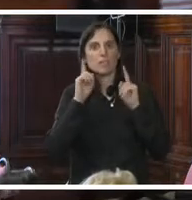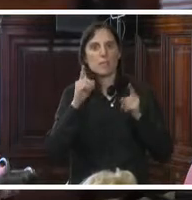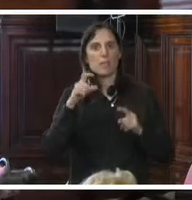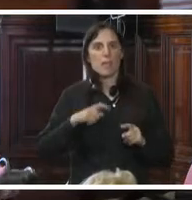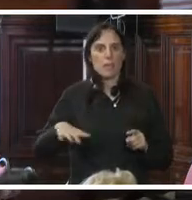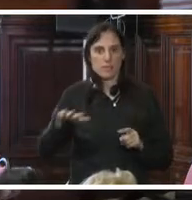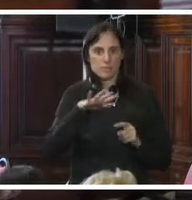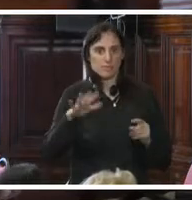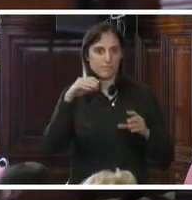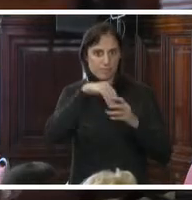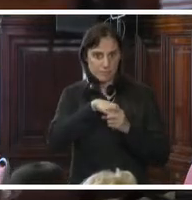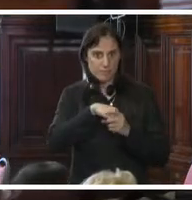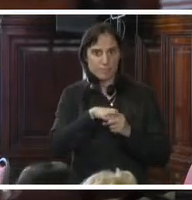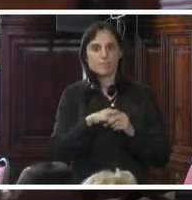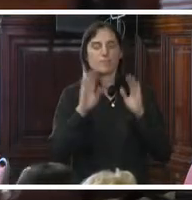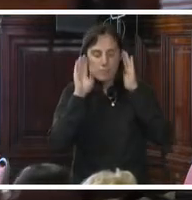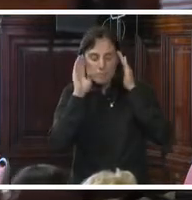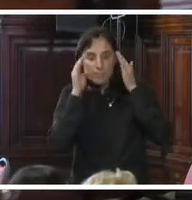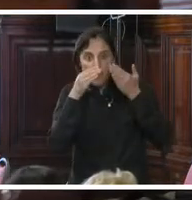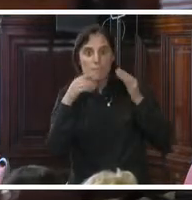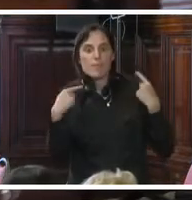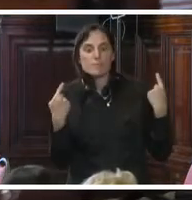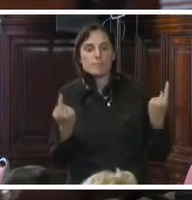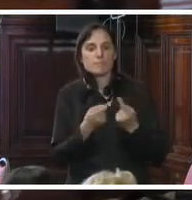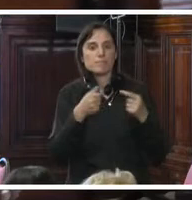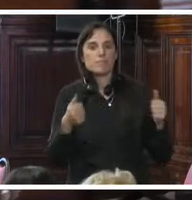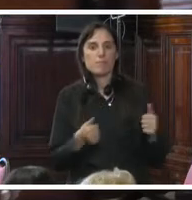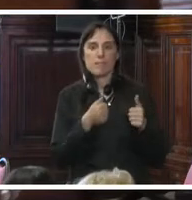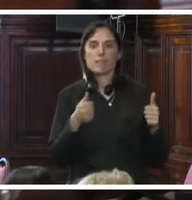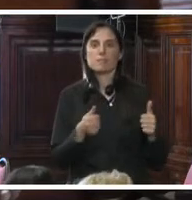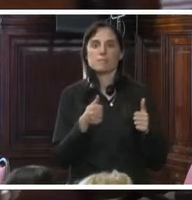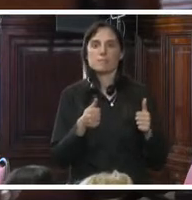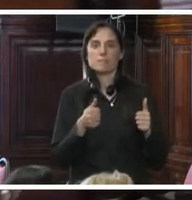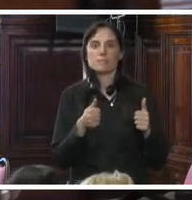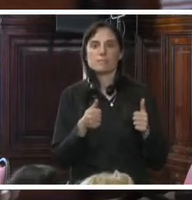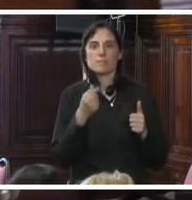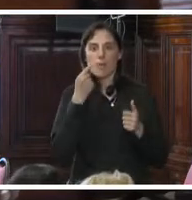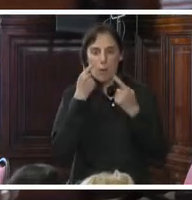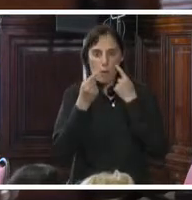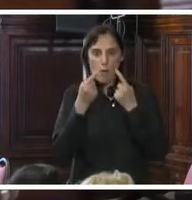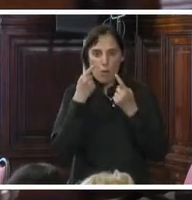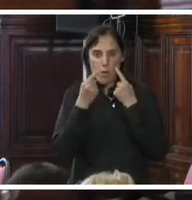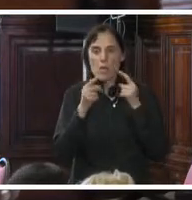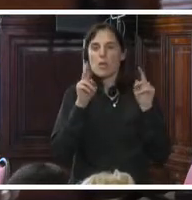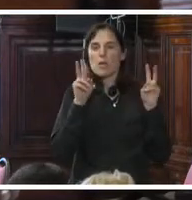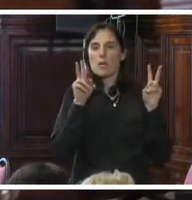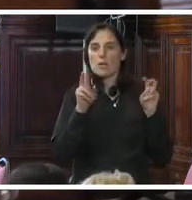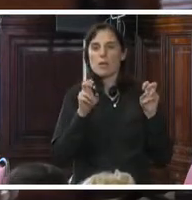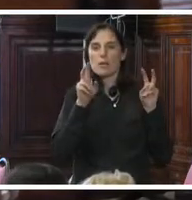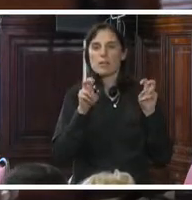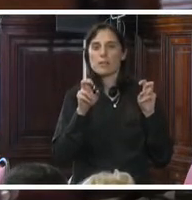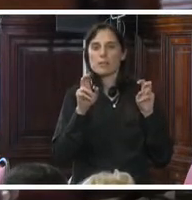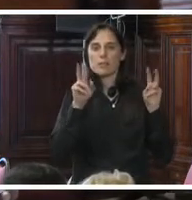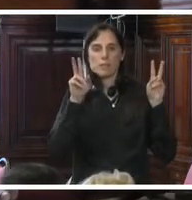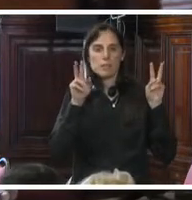El enfoque que nosotros manejamos desde el Observa la Trata es el abordaje de los